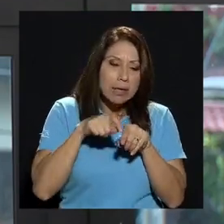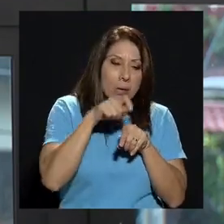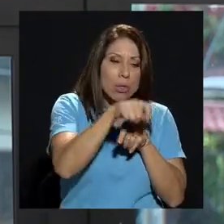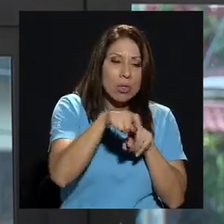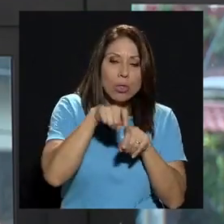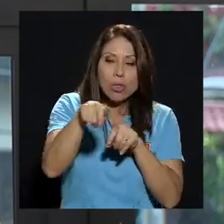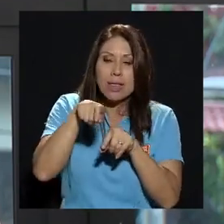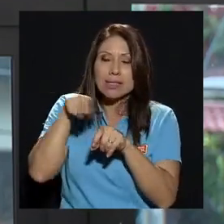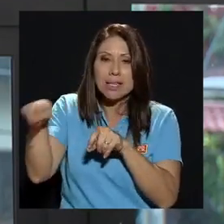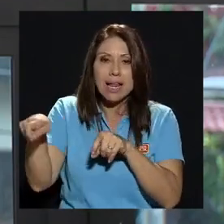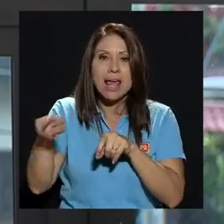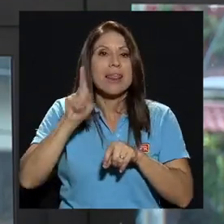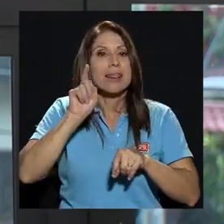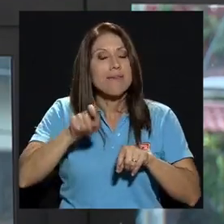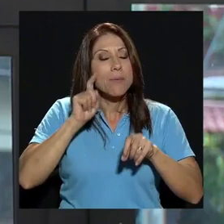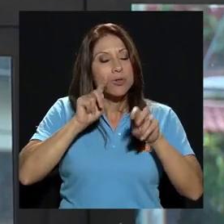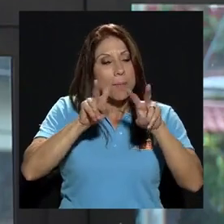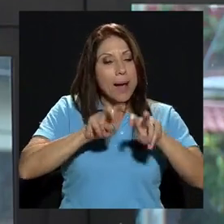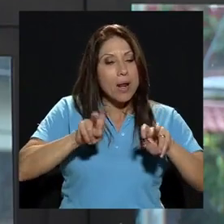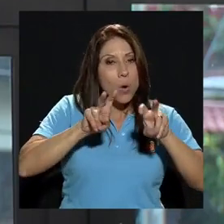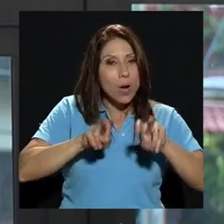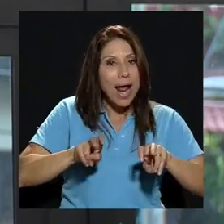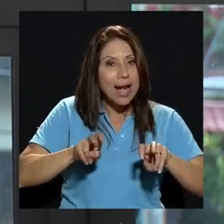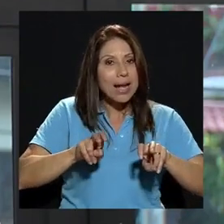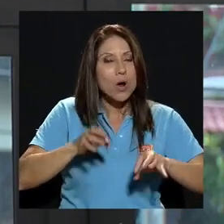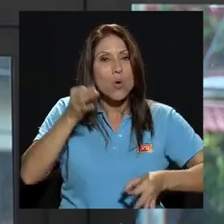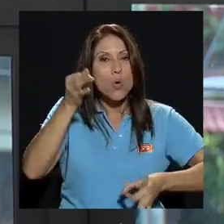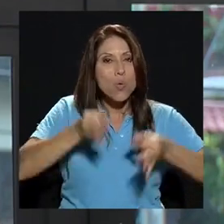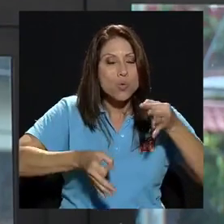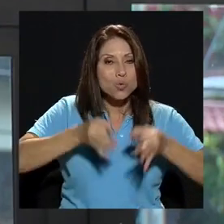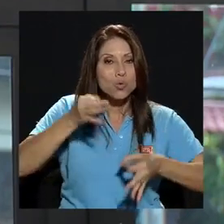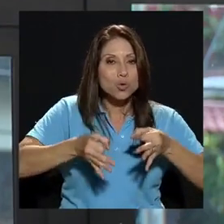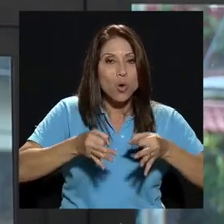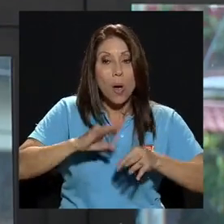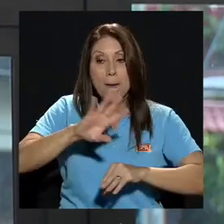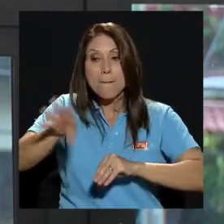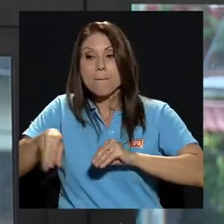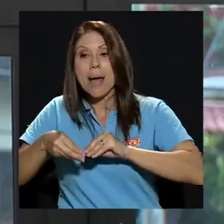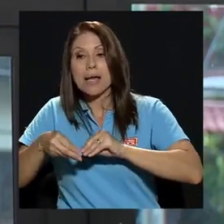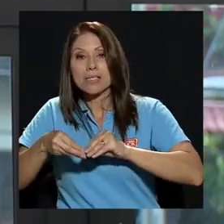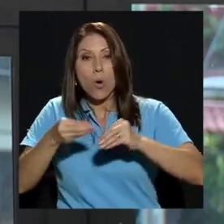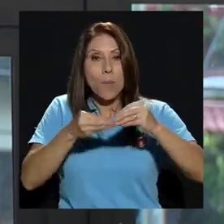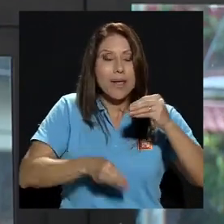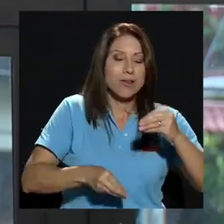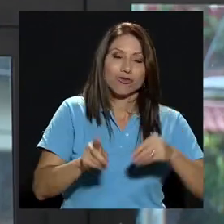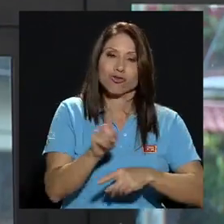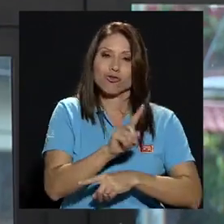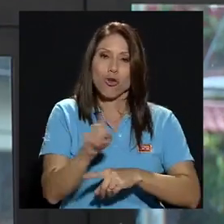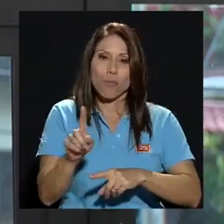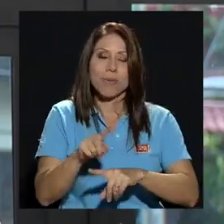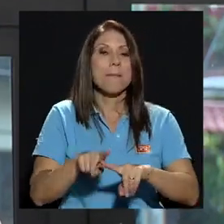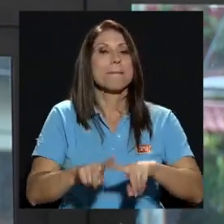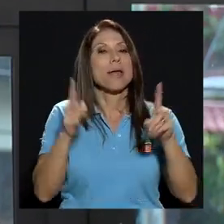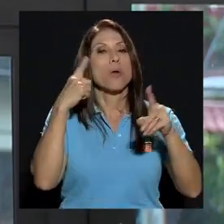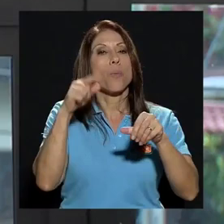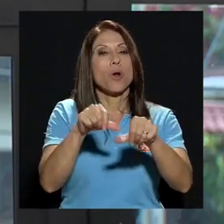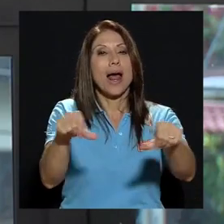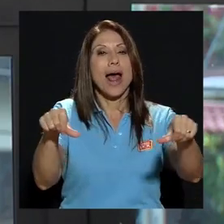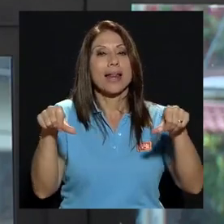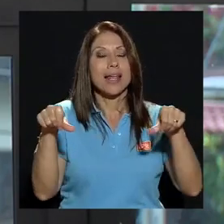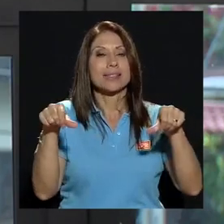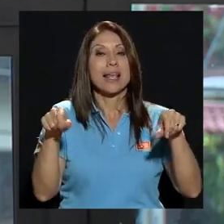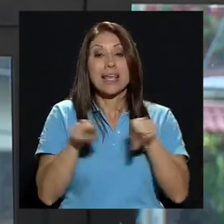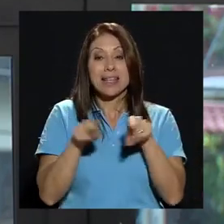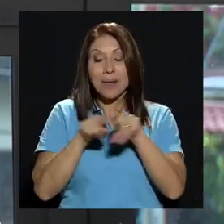no dar más ni dar menos dar lo justo pero por áreas y descentralizar totalmente la valoración del